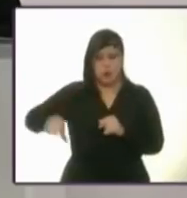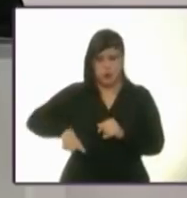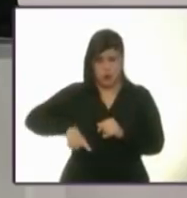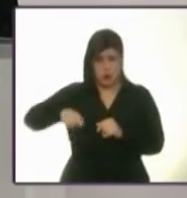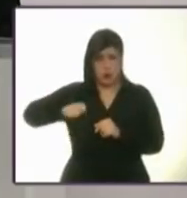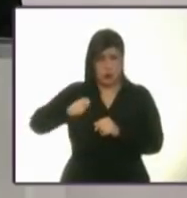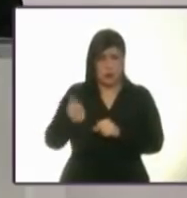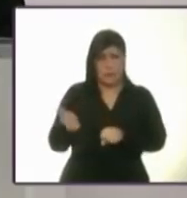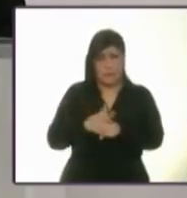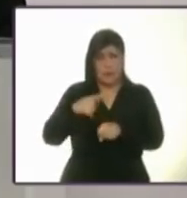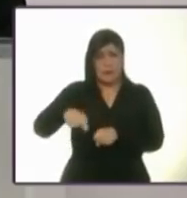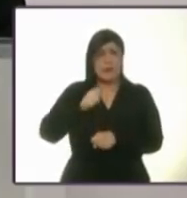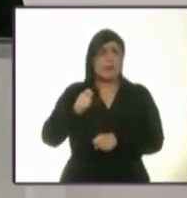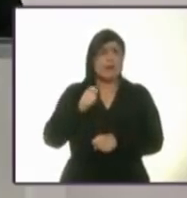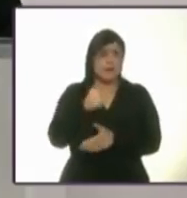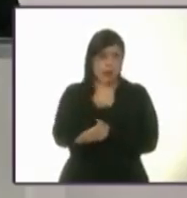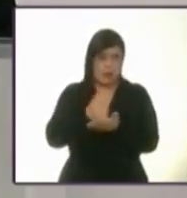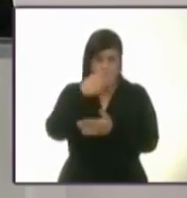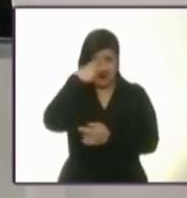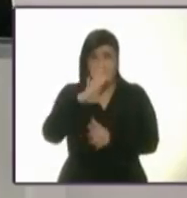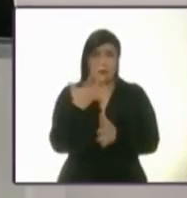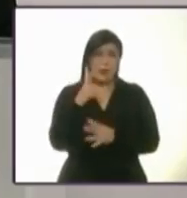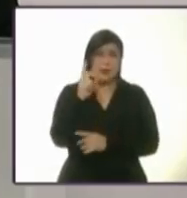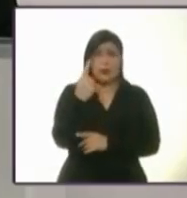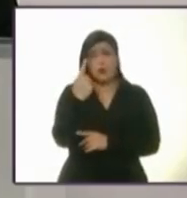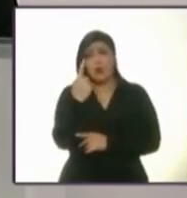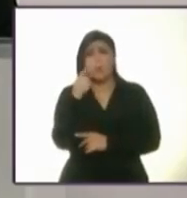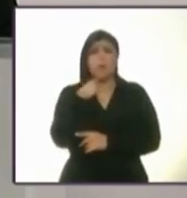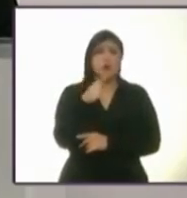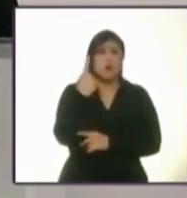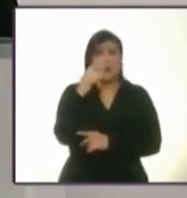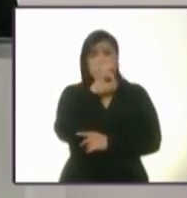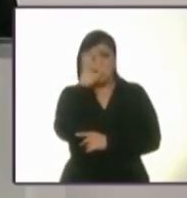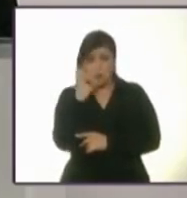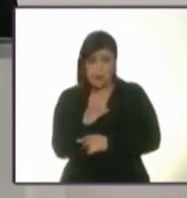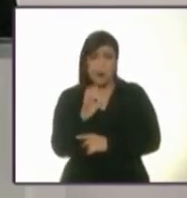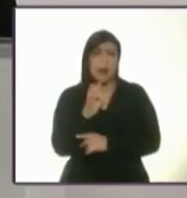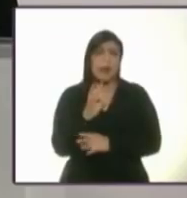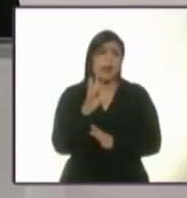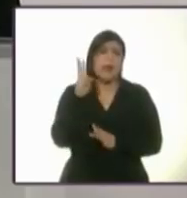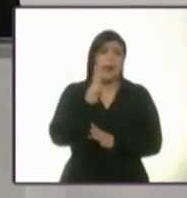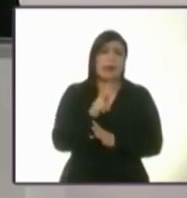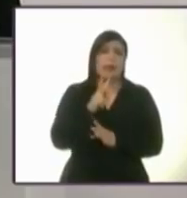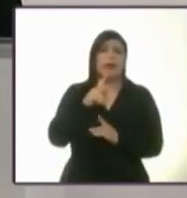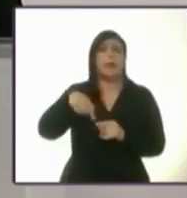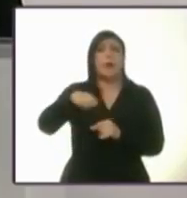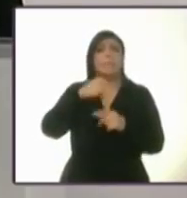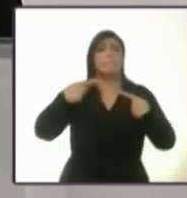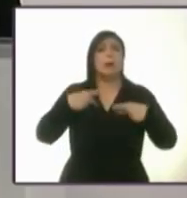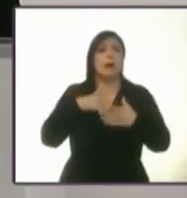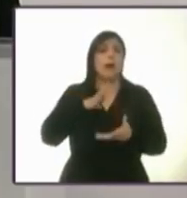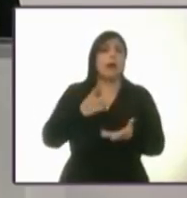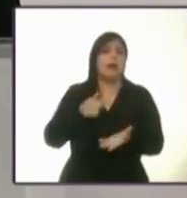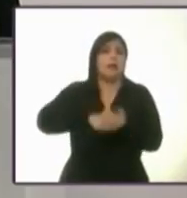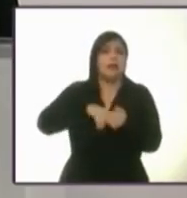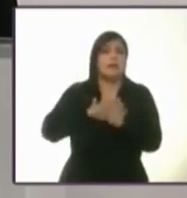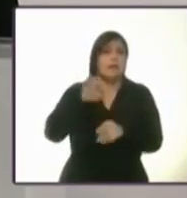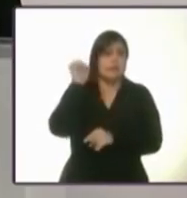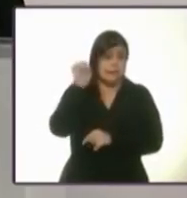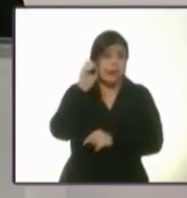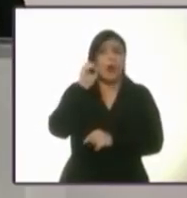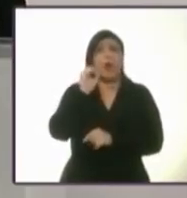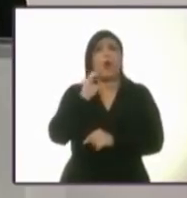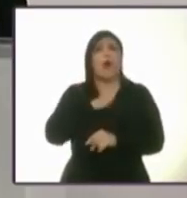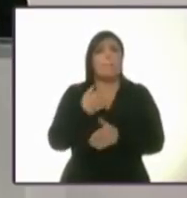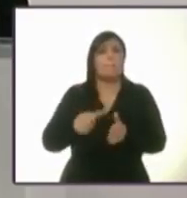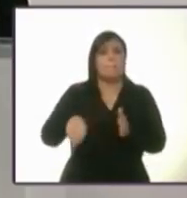Ciudad de México, estamos hablando del treinta y uno punto un por ciento, pues es personal sindicalizado o de base. Y la cuarta